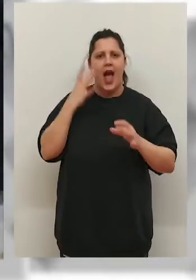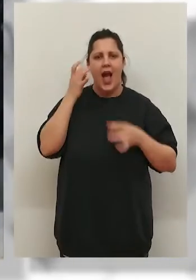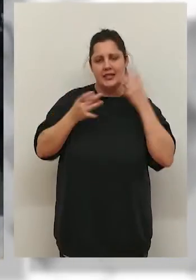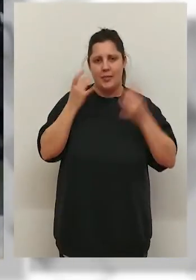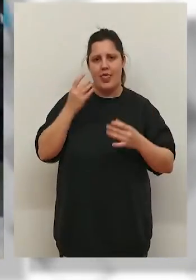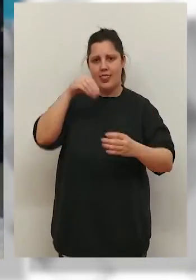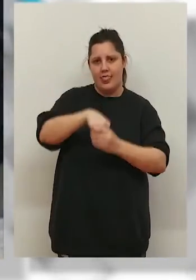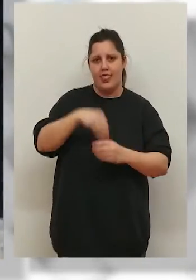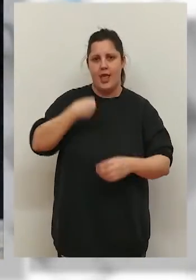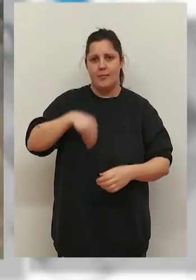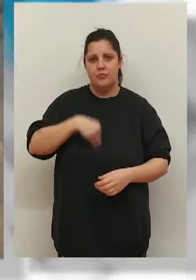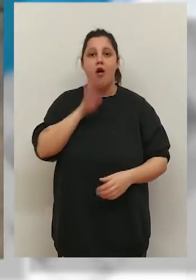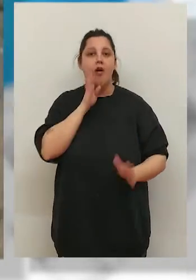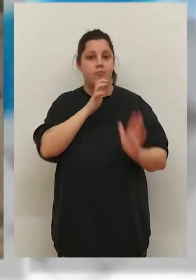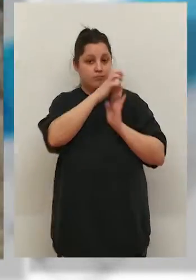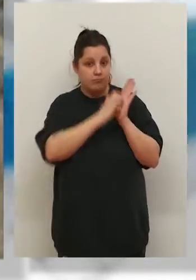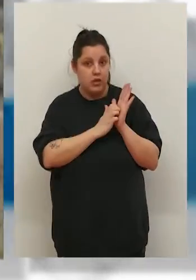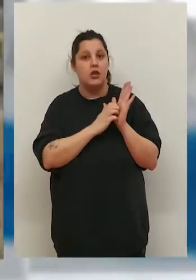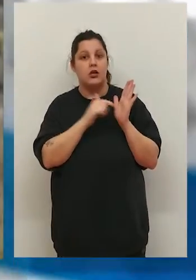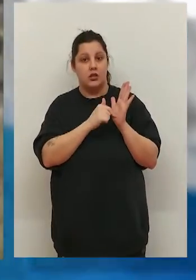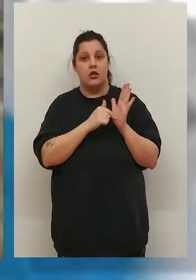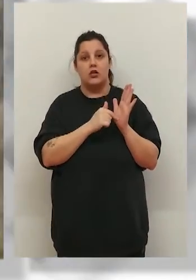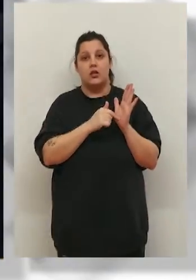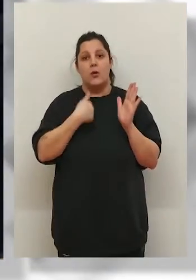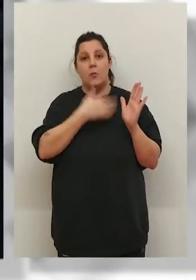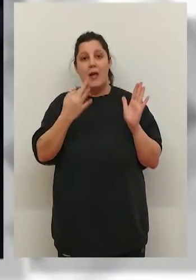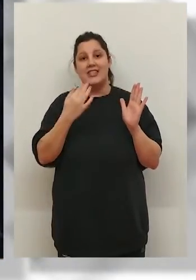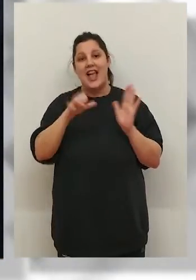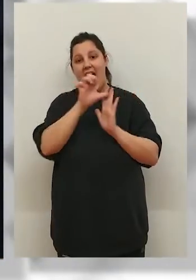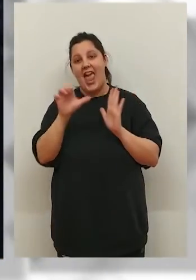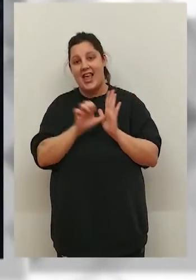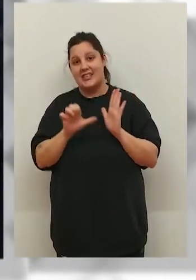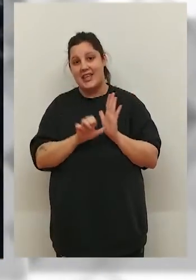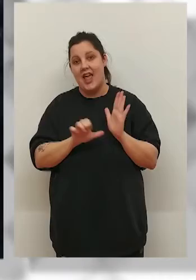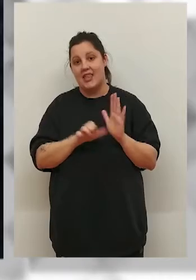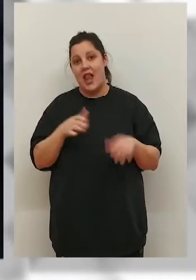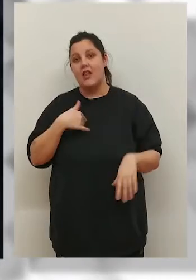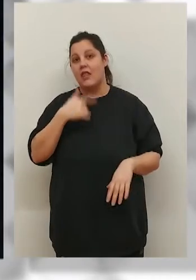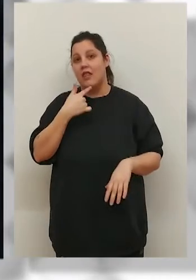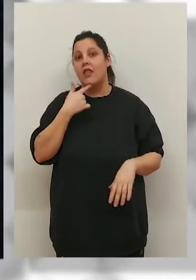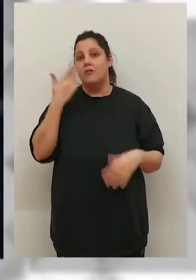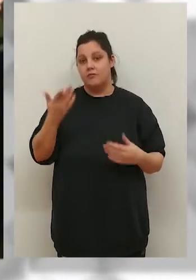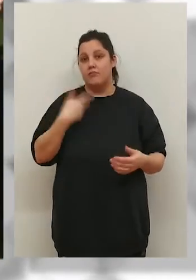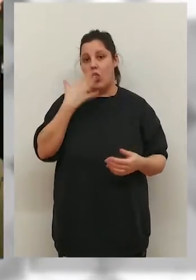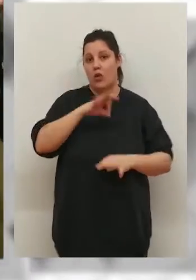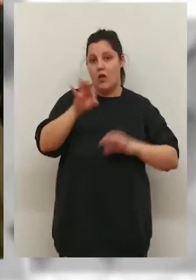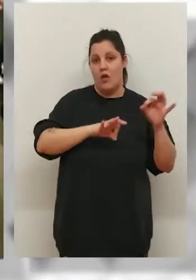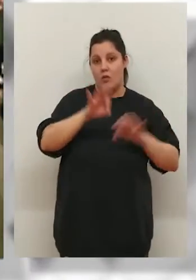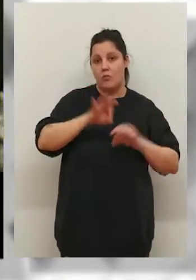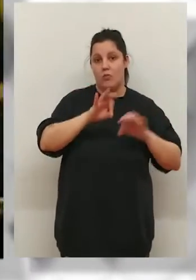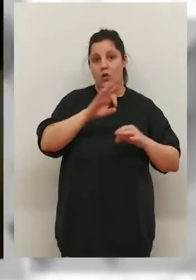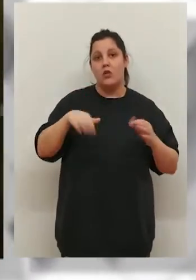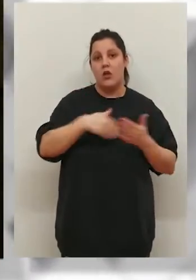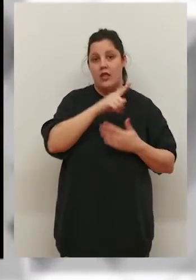actividad de mecenazgo tal y como ha aprobado hoy el Ejecutivo. Esta deducción autonómica se suma a la estatal del 80% para los primeros 150